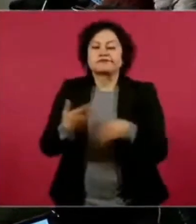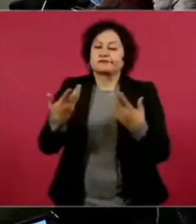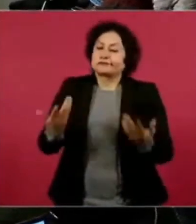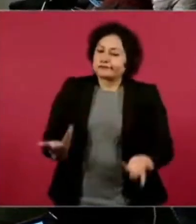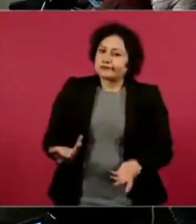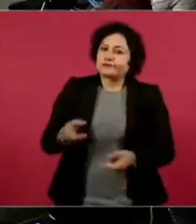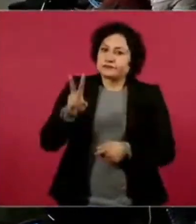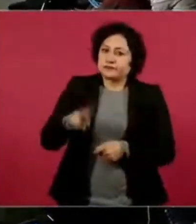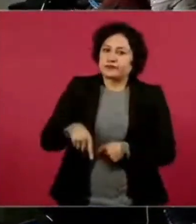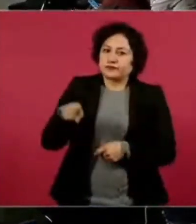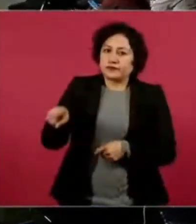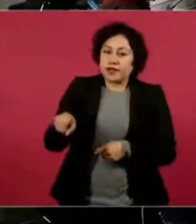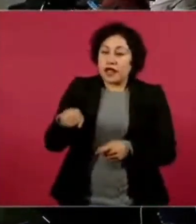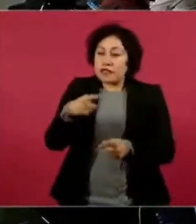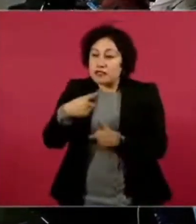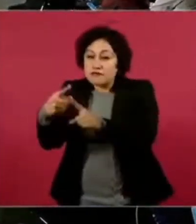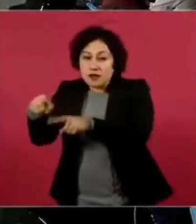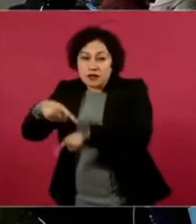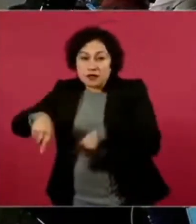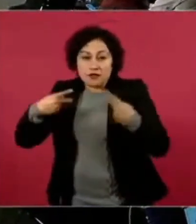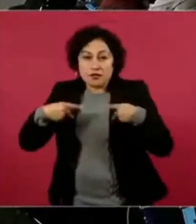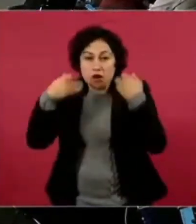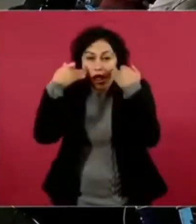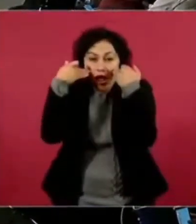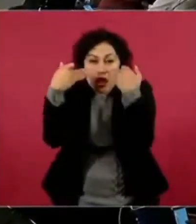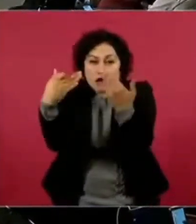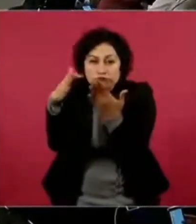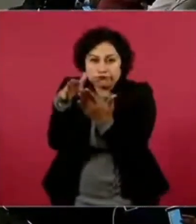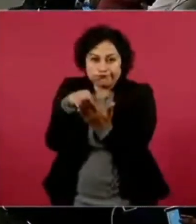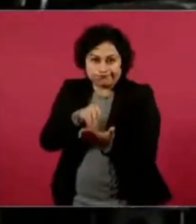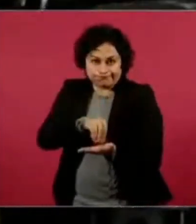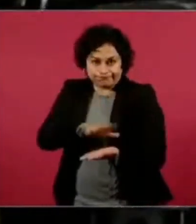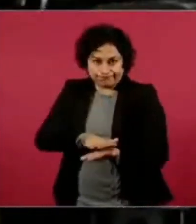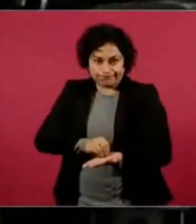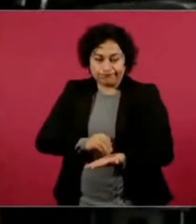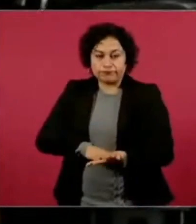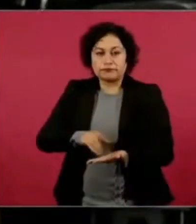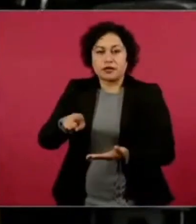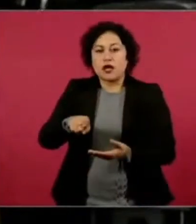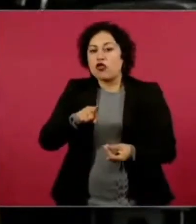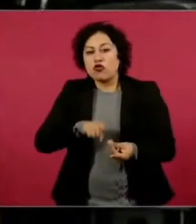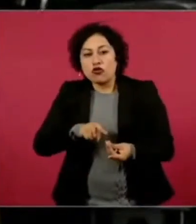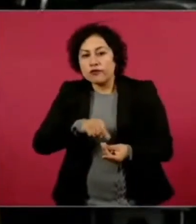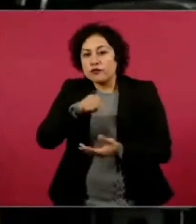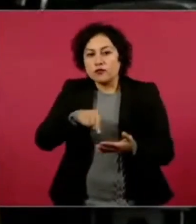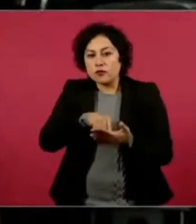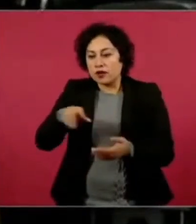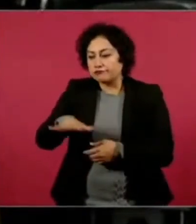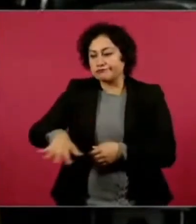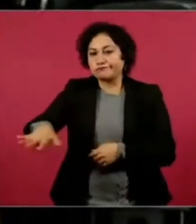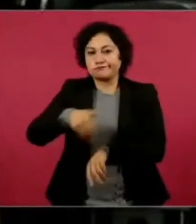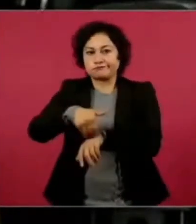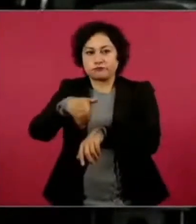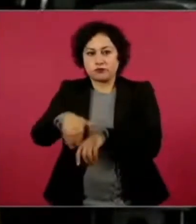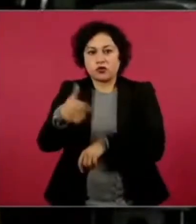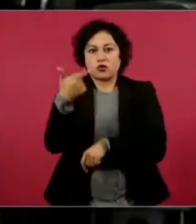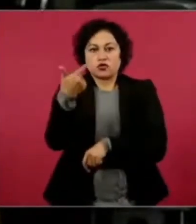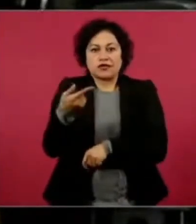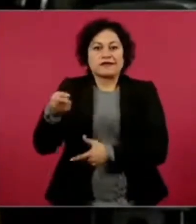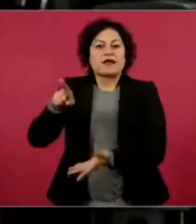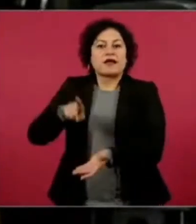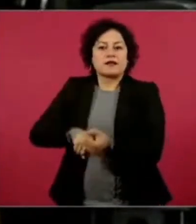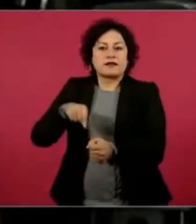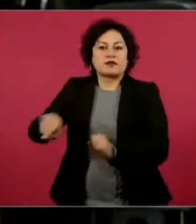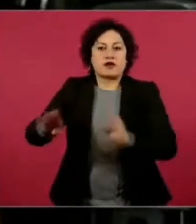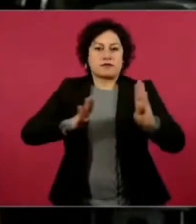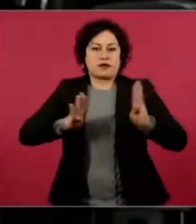testimonios que se han recogido, principalmente en el tramo siete, que es donde están colaborando los ingenieros militares y